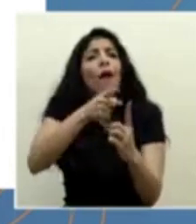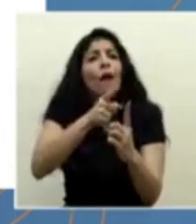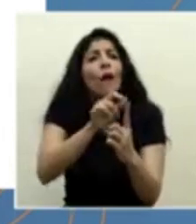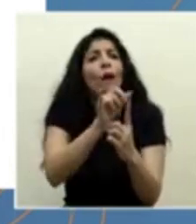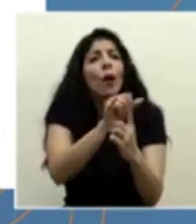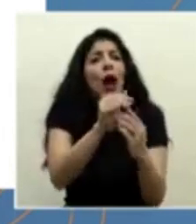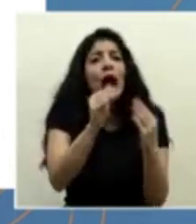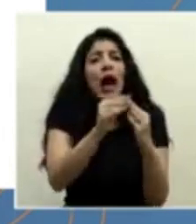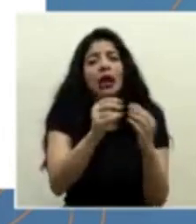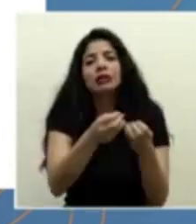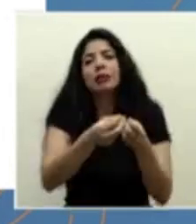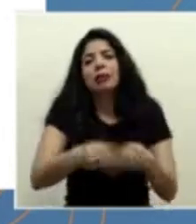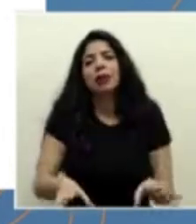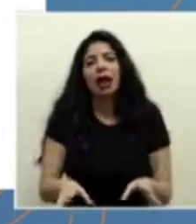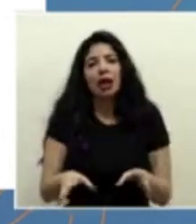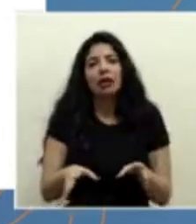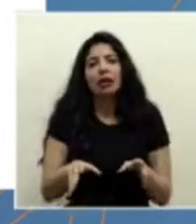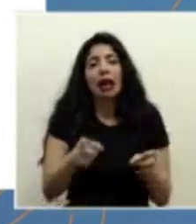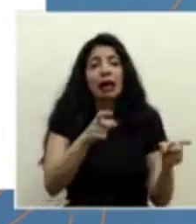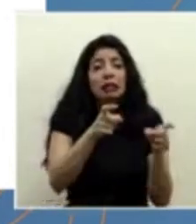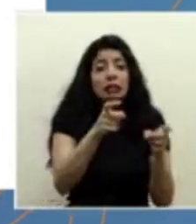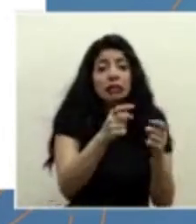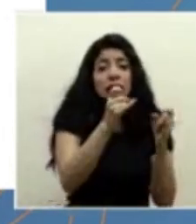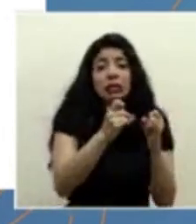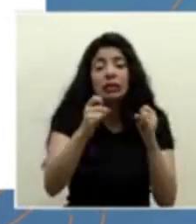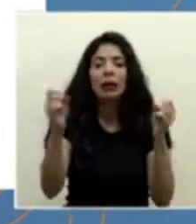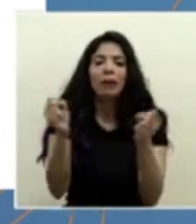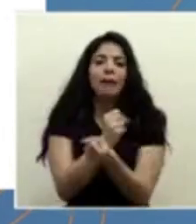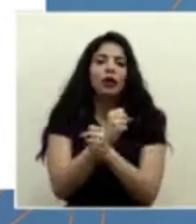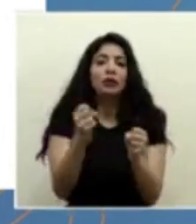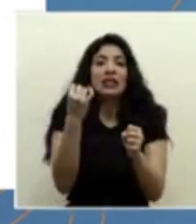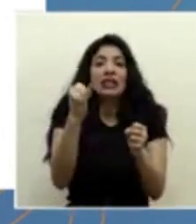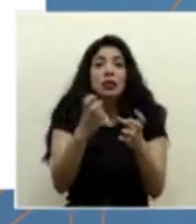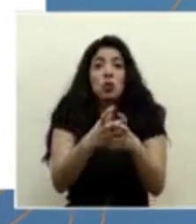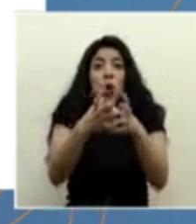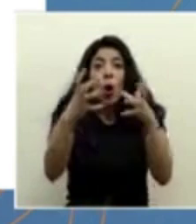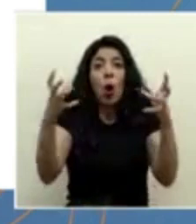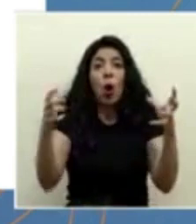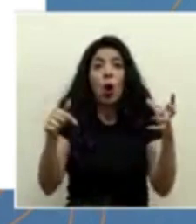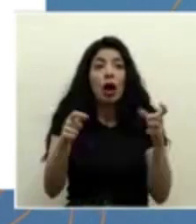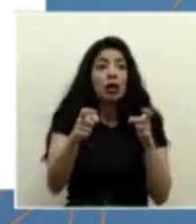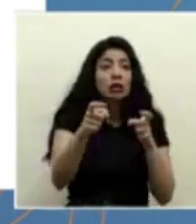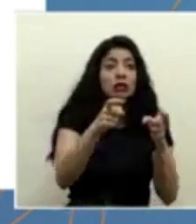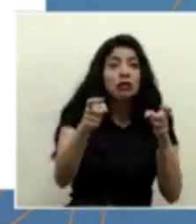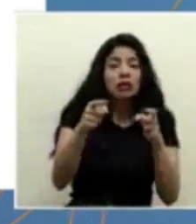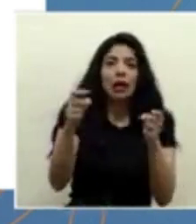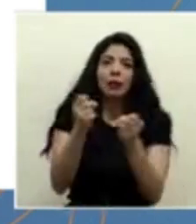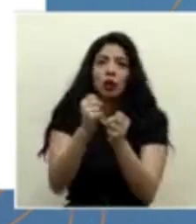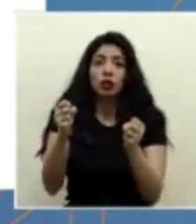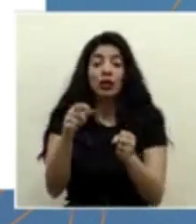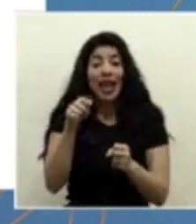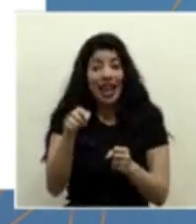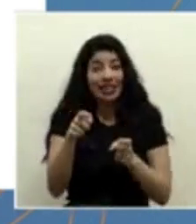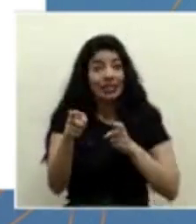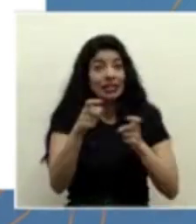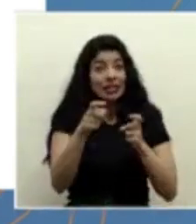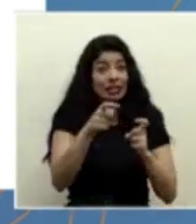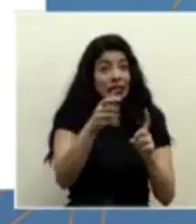preventivo de la lista de los contactos cercanos que ha permitido en gran parte pues no tener una curva más ascendente.